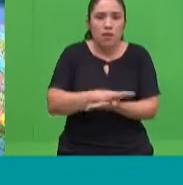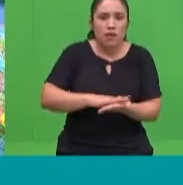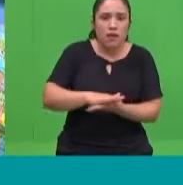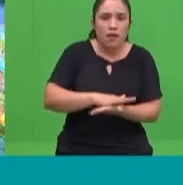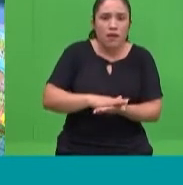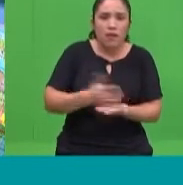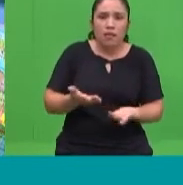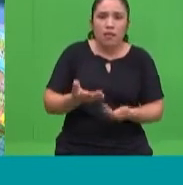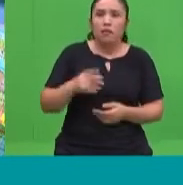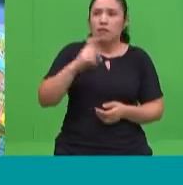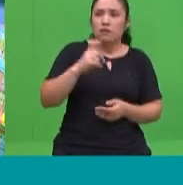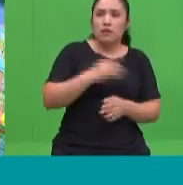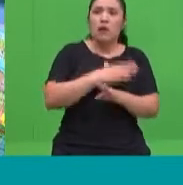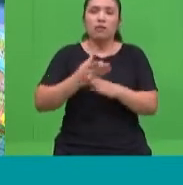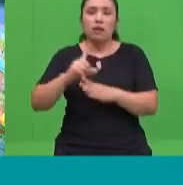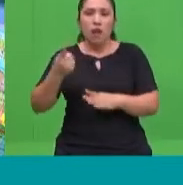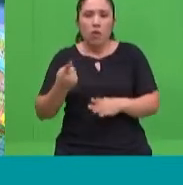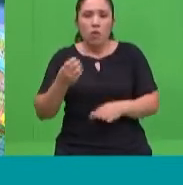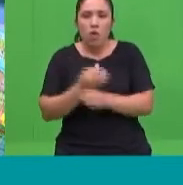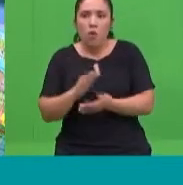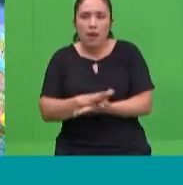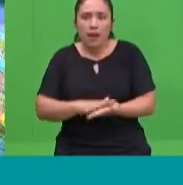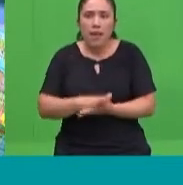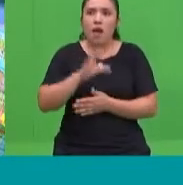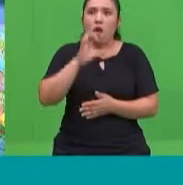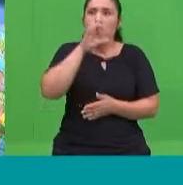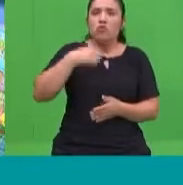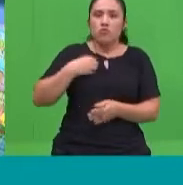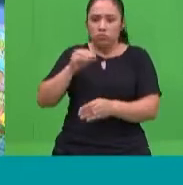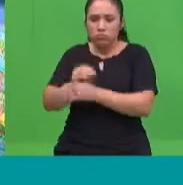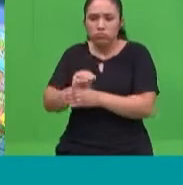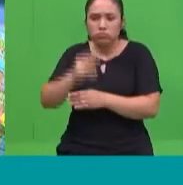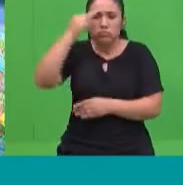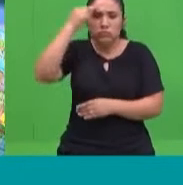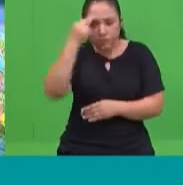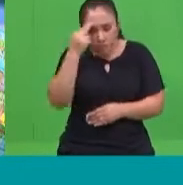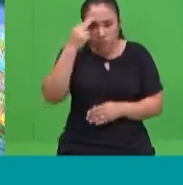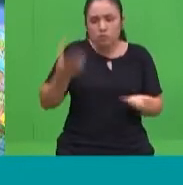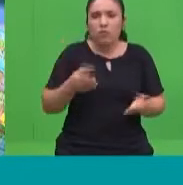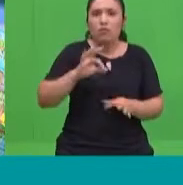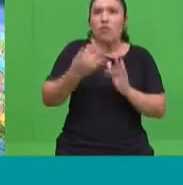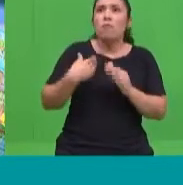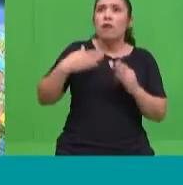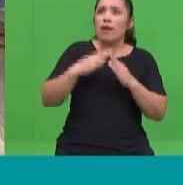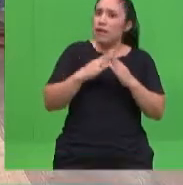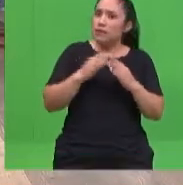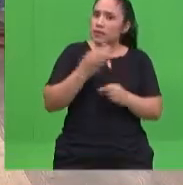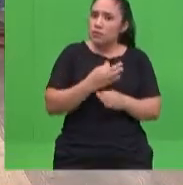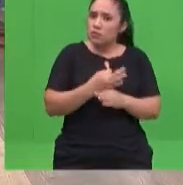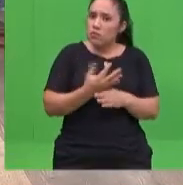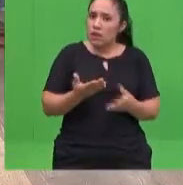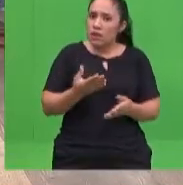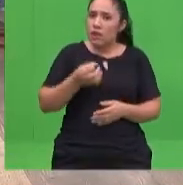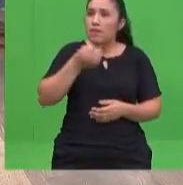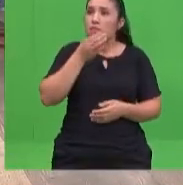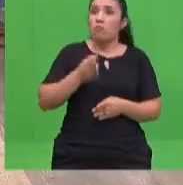tareas específicas que para mañana tiene que presentar, salvo aquellos que están establecidas ya por los docentes y que tienen un horario en que deben